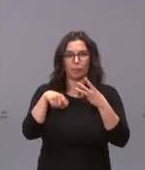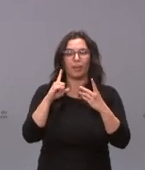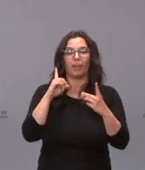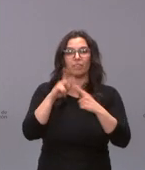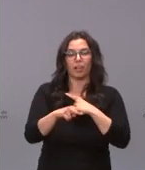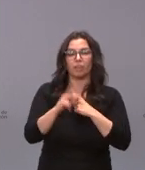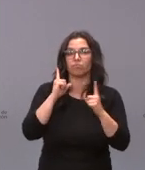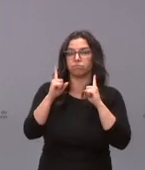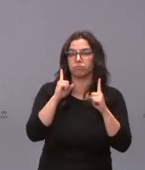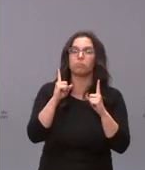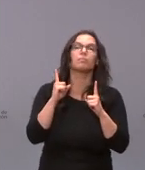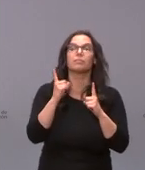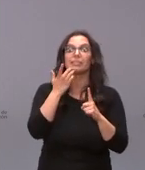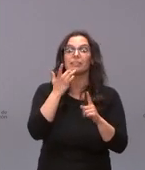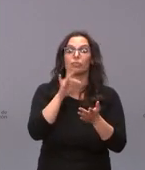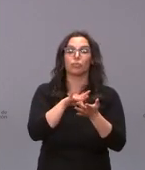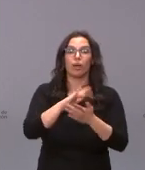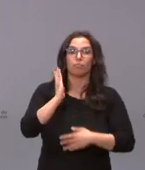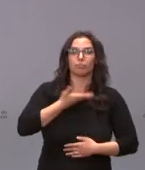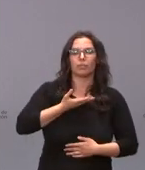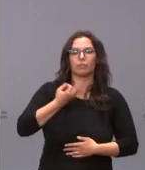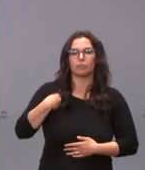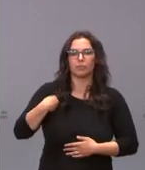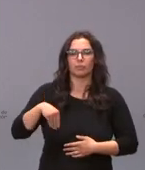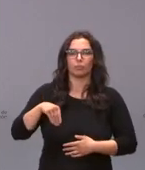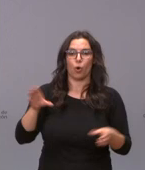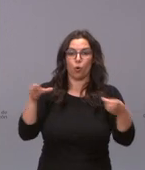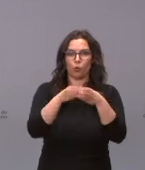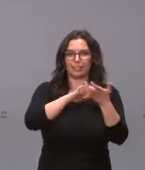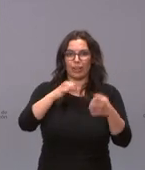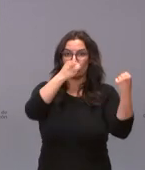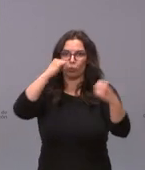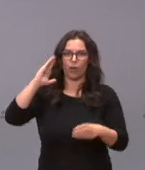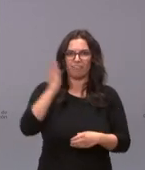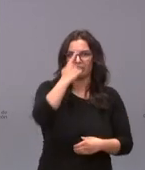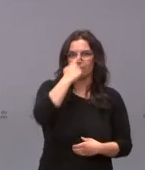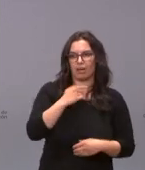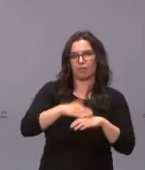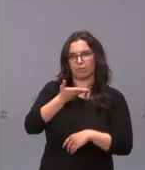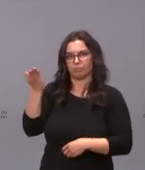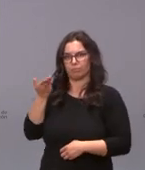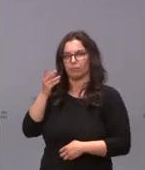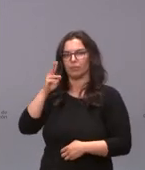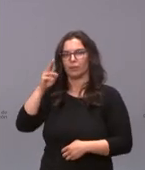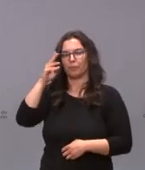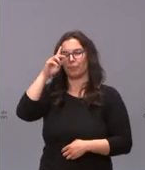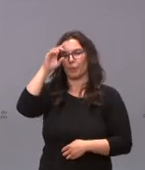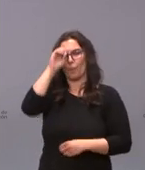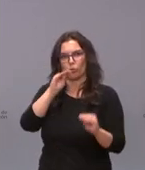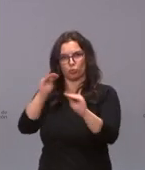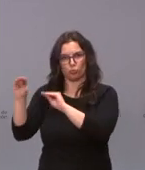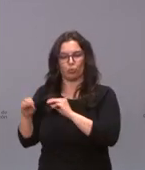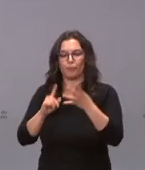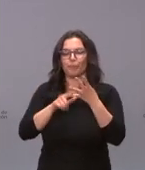existencia de daños en la reputación corporativa de la Junta de cara a nuestros ciudadanos. En cuarto lugar, ofrecer